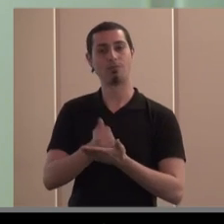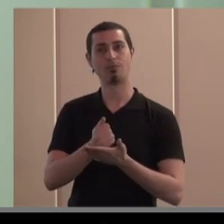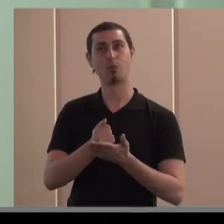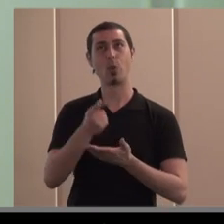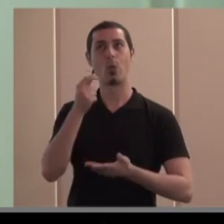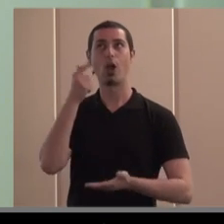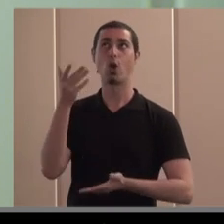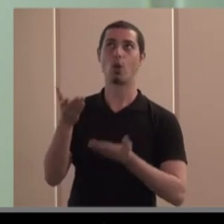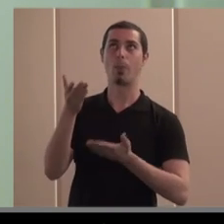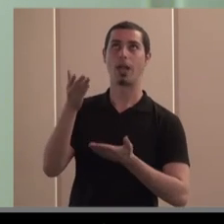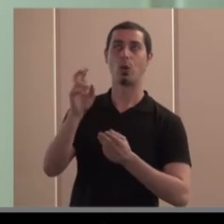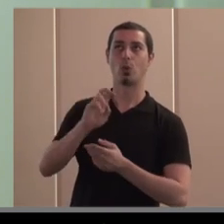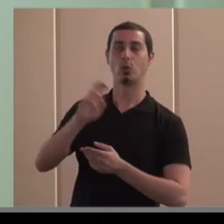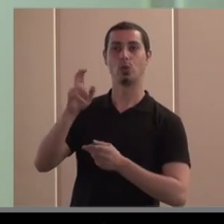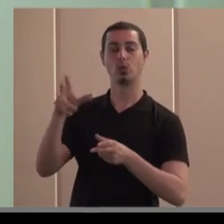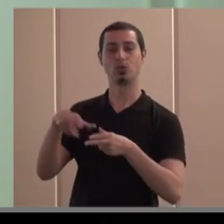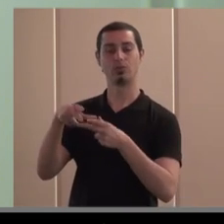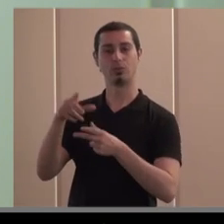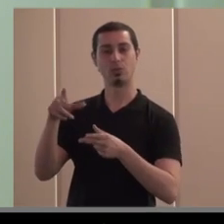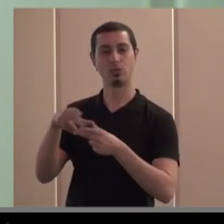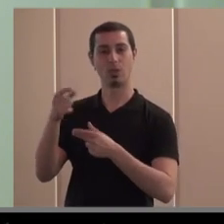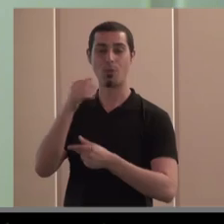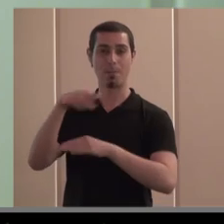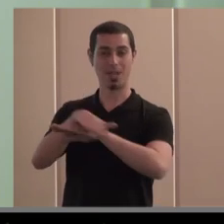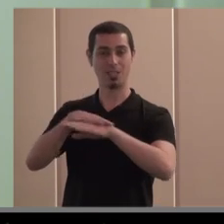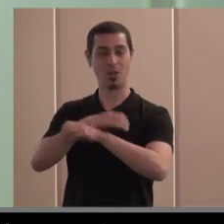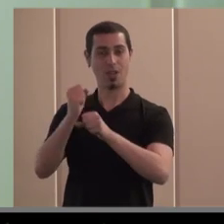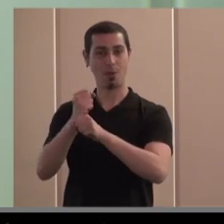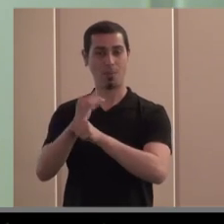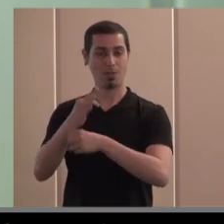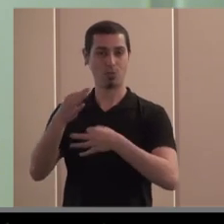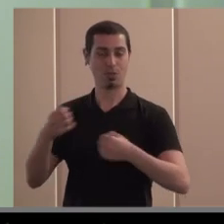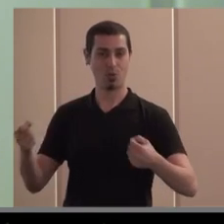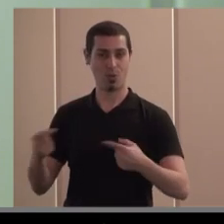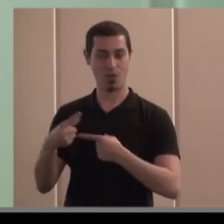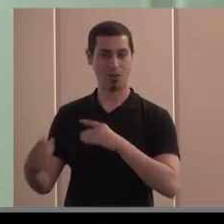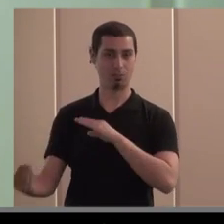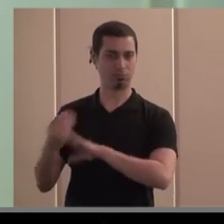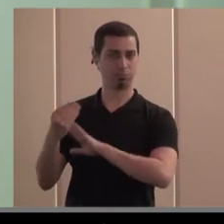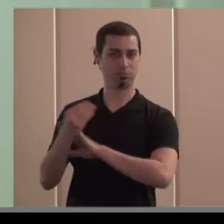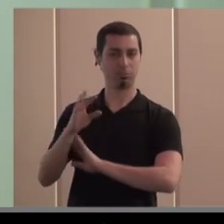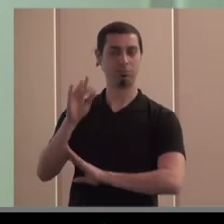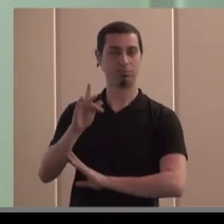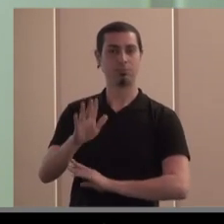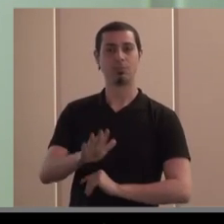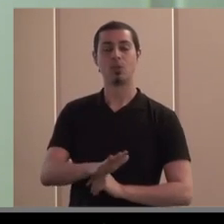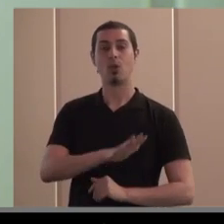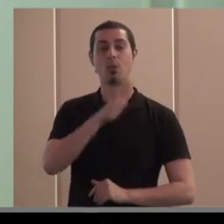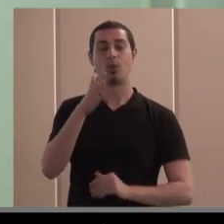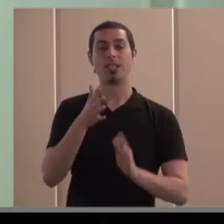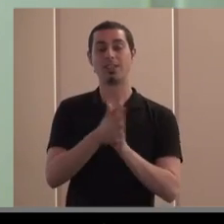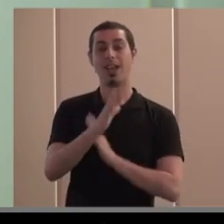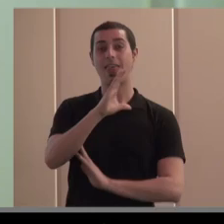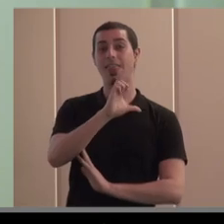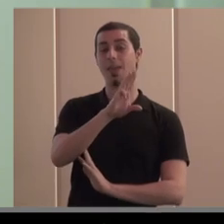con el resto de agentes sociales que proviene del Ministerio de Empleo y Seguridad Social porque hay una relación